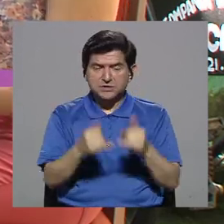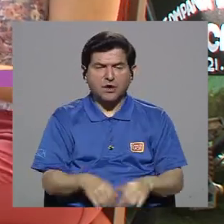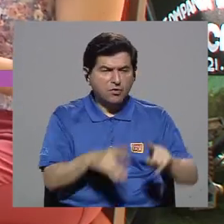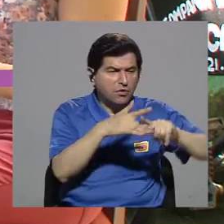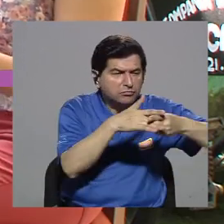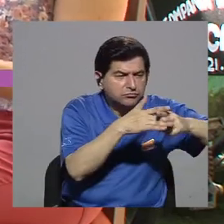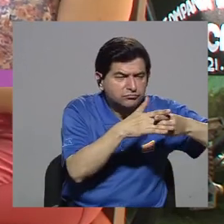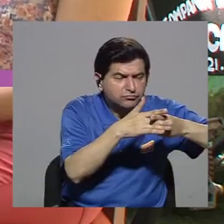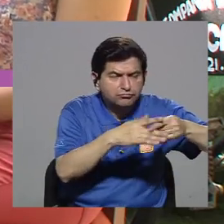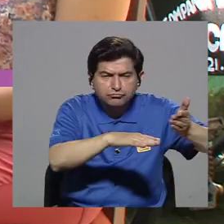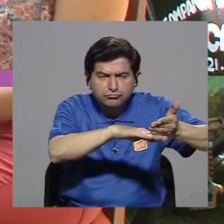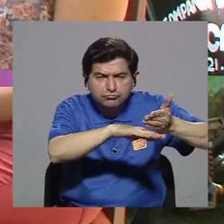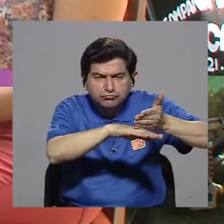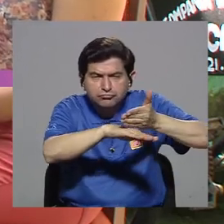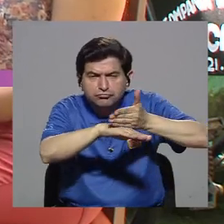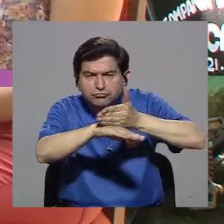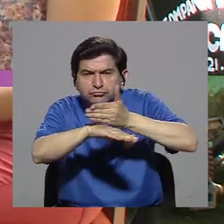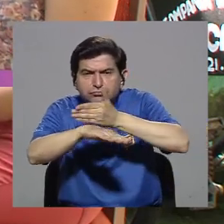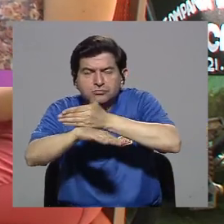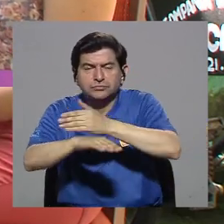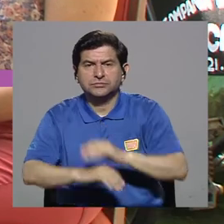arreglan, lo mejoran,